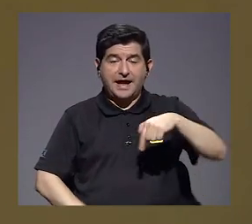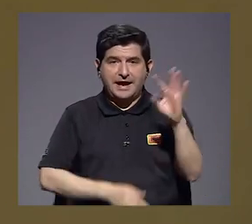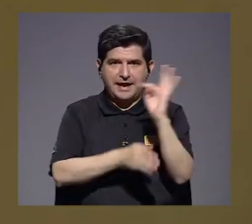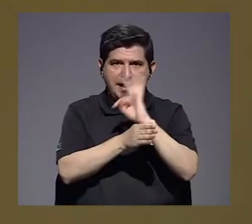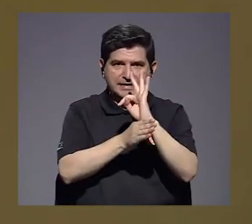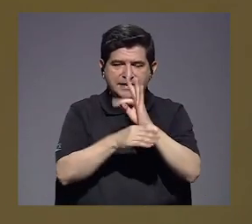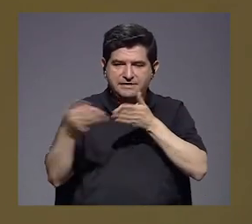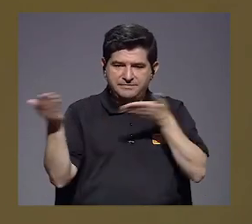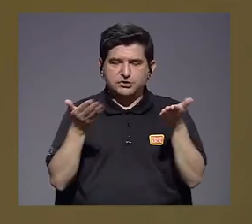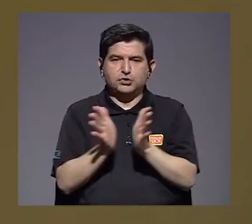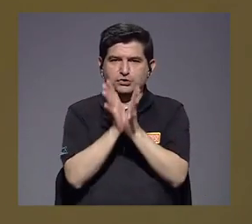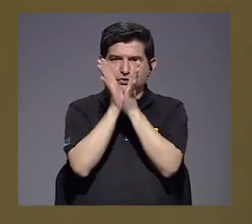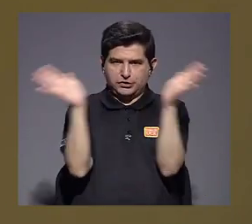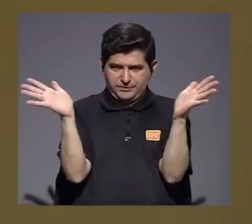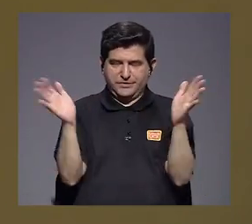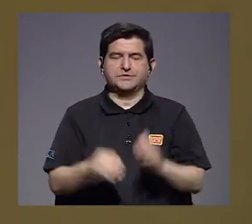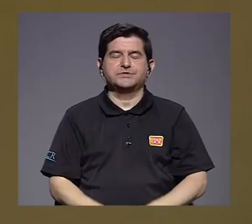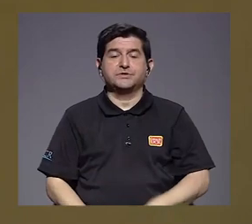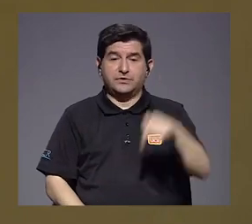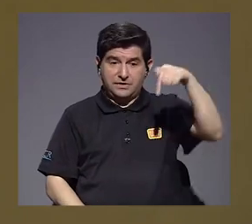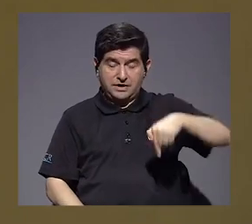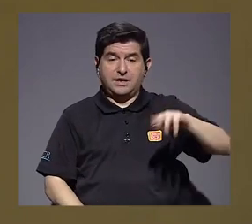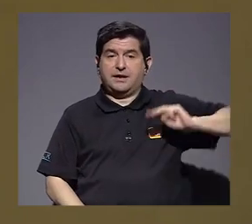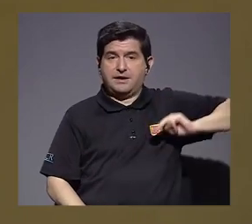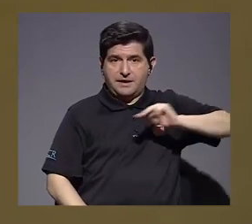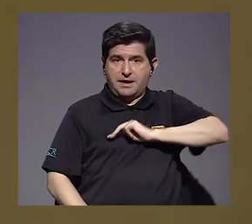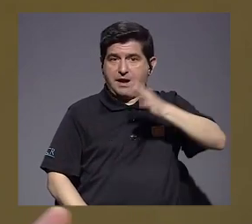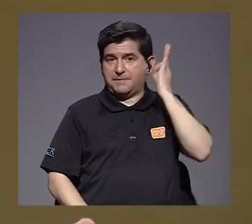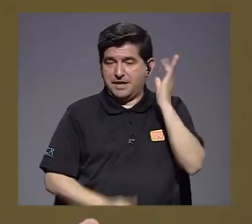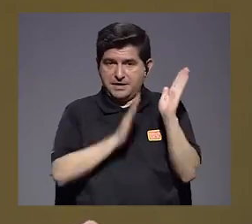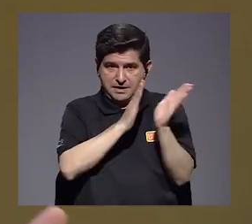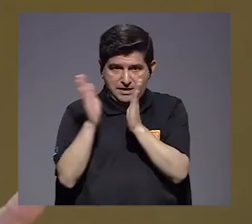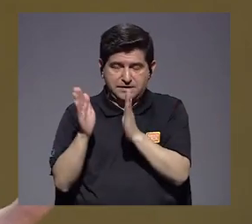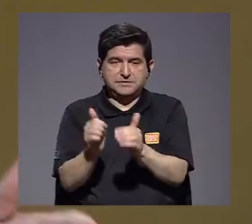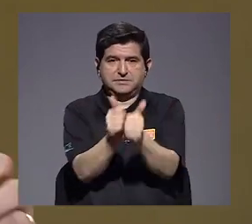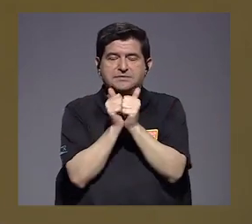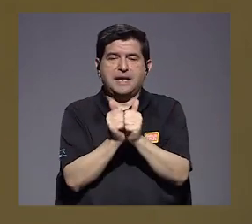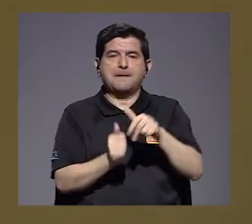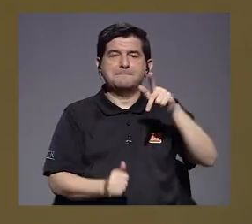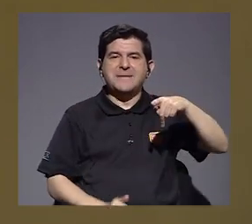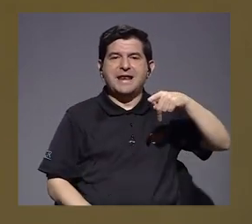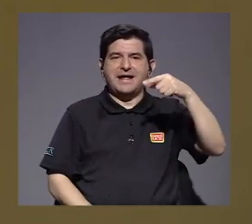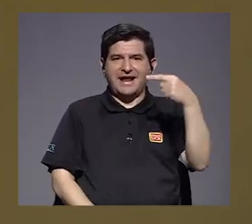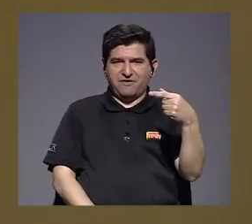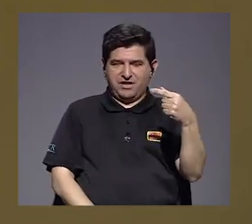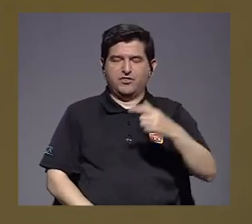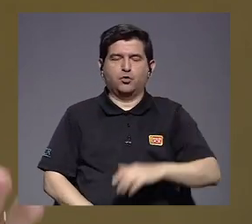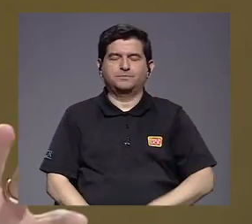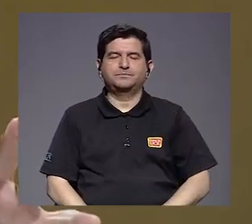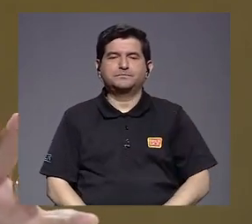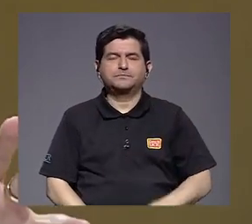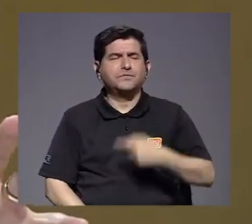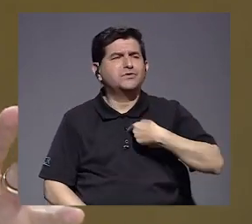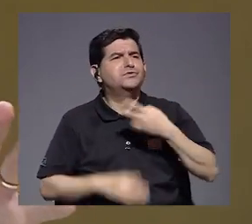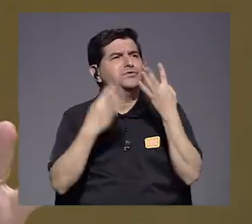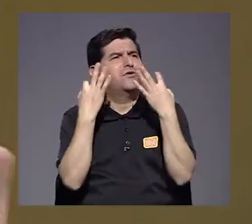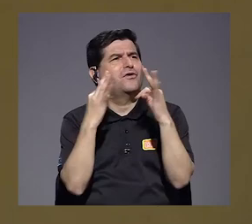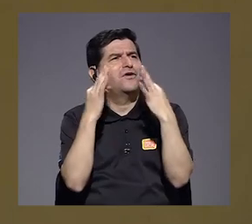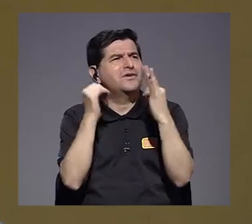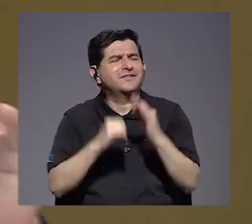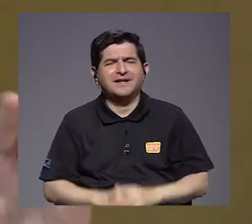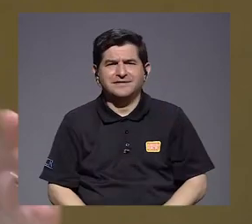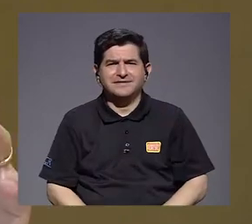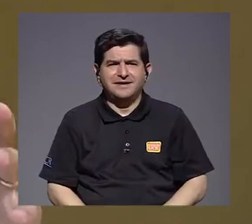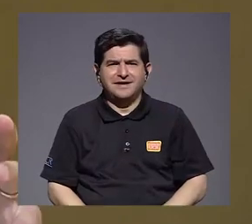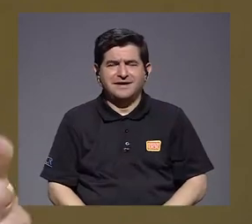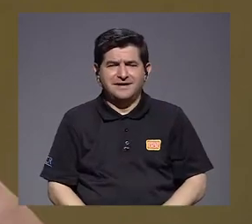Hacemos televisión de servicio público y tengo a la ministra de Planificación con nosotros, doña Pilar Garrido. Voy a tratar de hacer